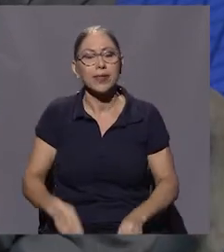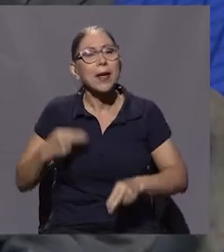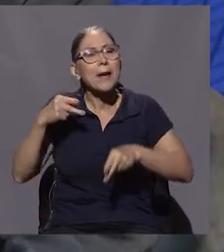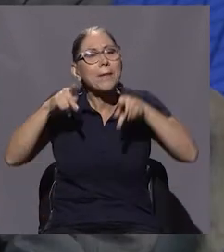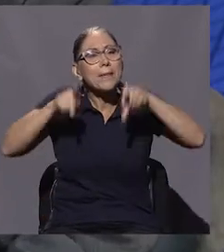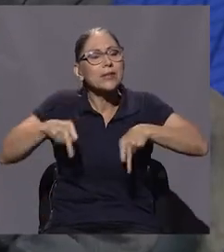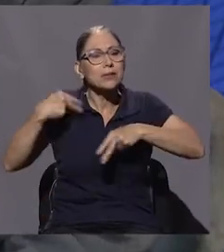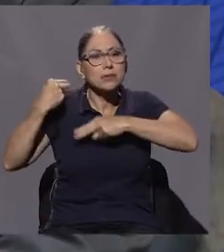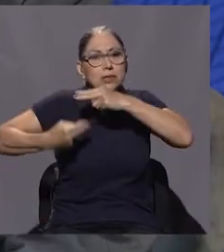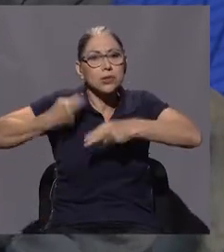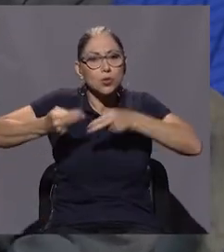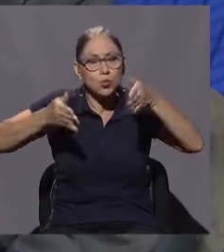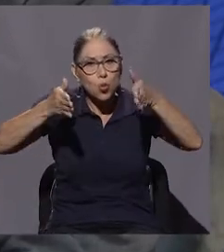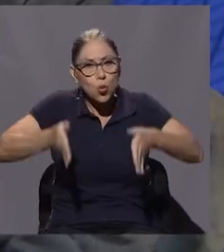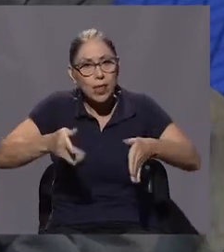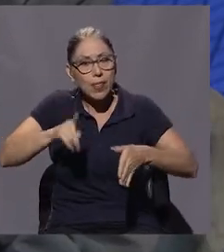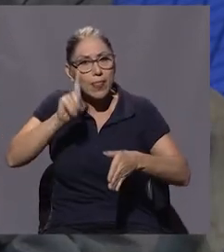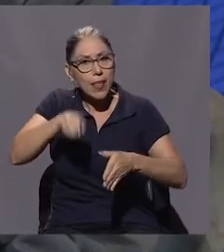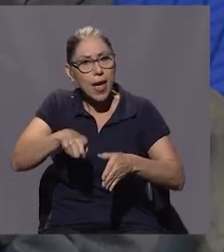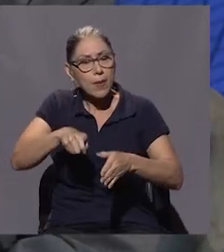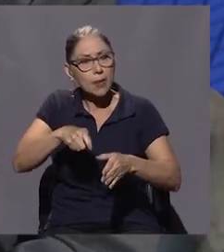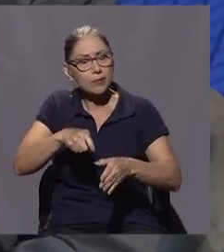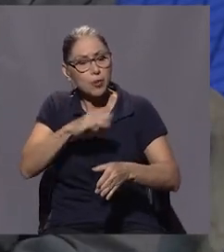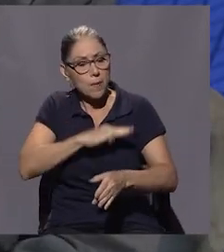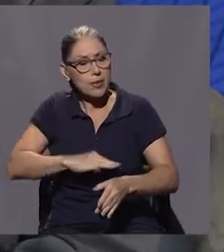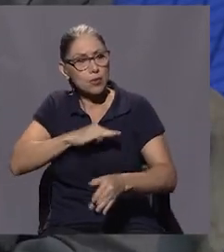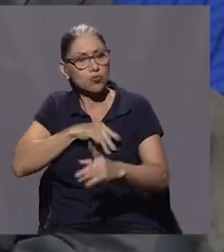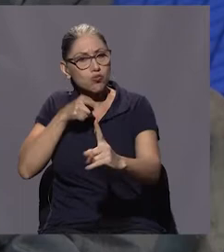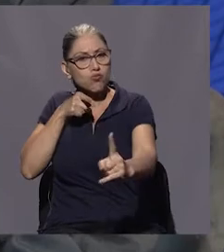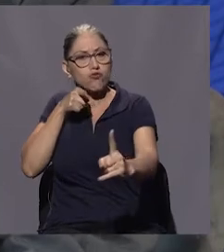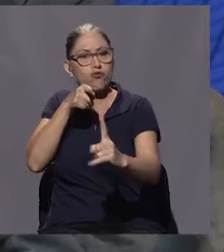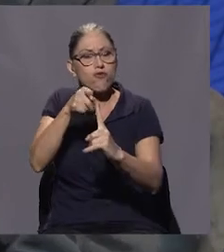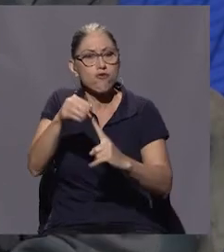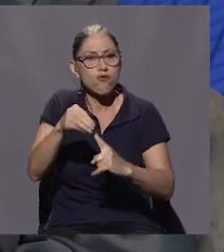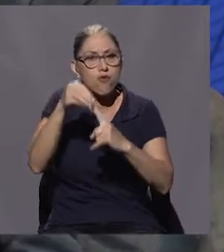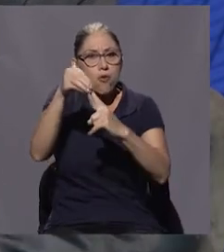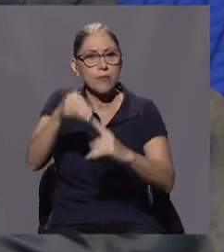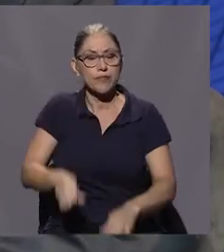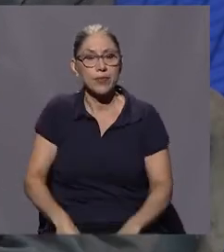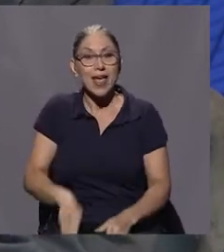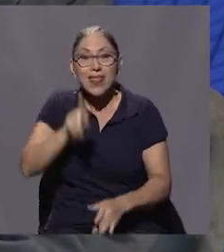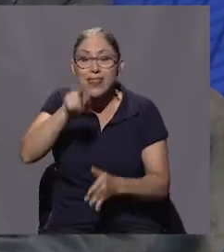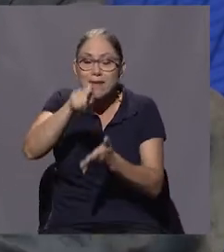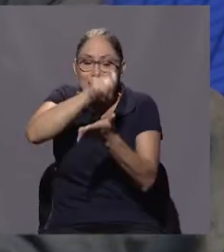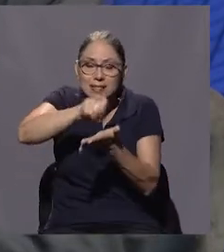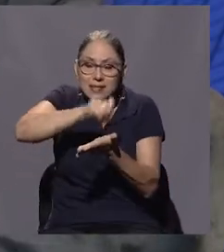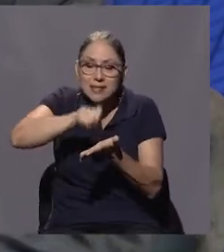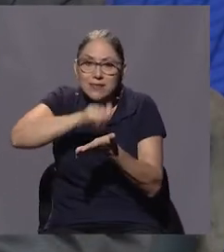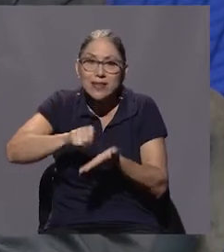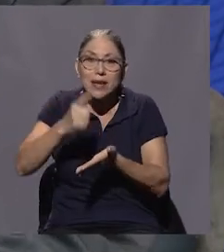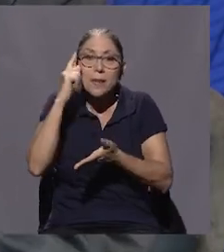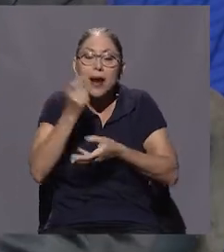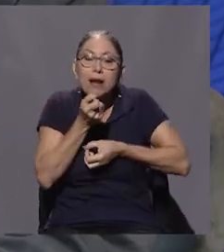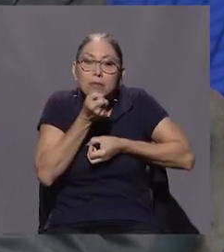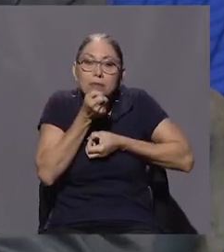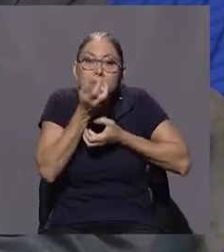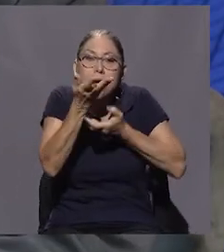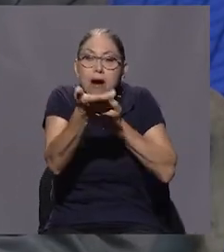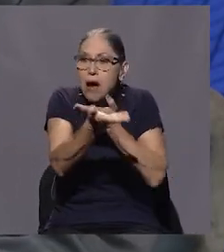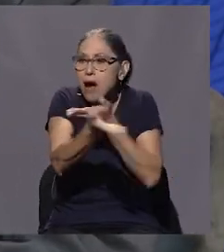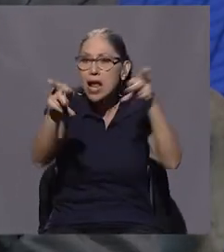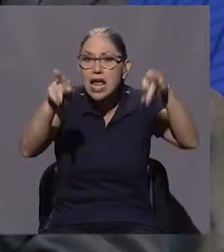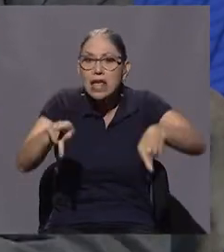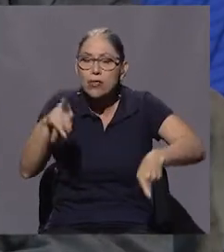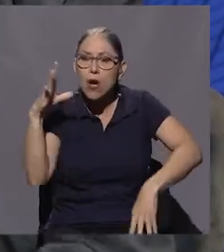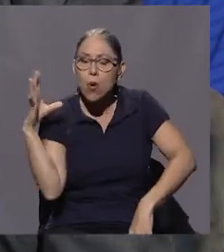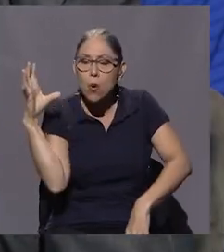historiador tiene una misión fundamental que es decirle a la gente lo que realmente está